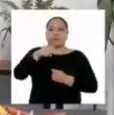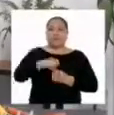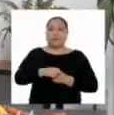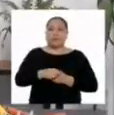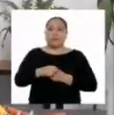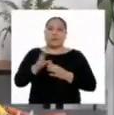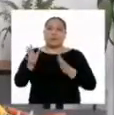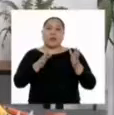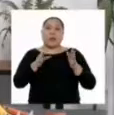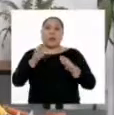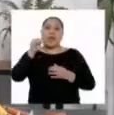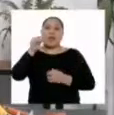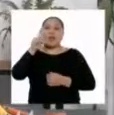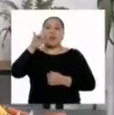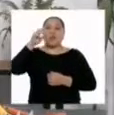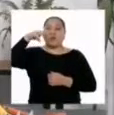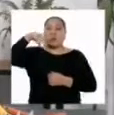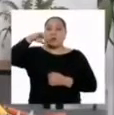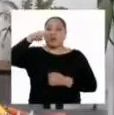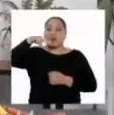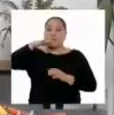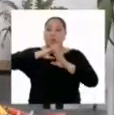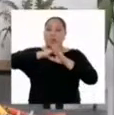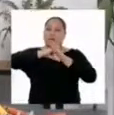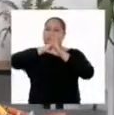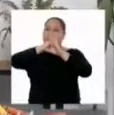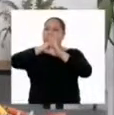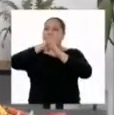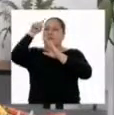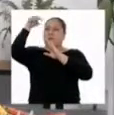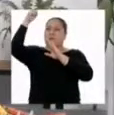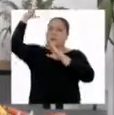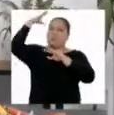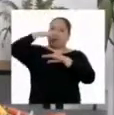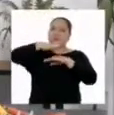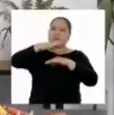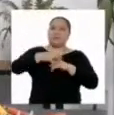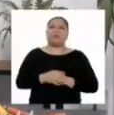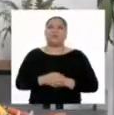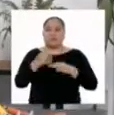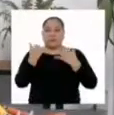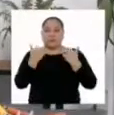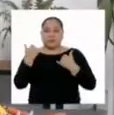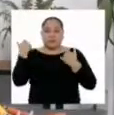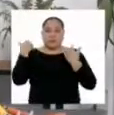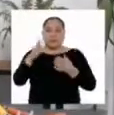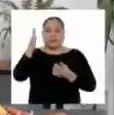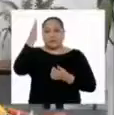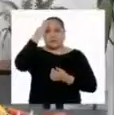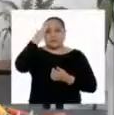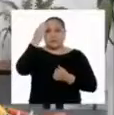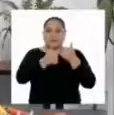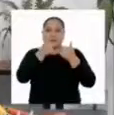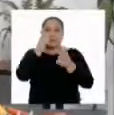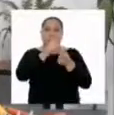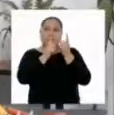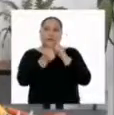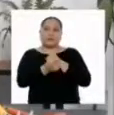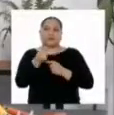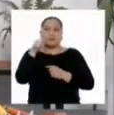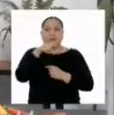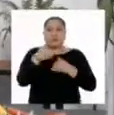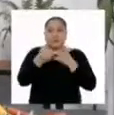cartulina o el aluminio que empleen para impedir el paso de la luz a las hojas. Ahora que ya saben cuáles son sus variables,